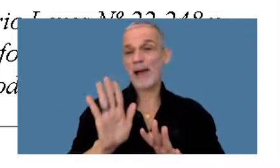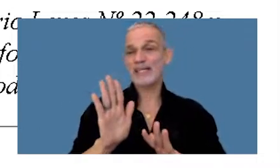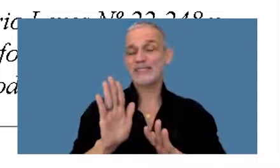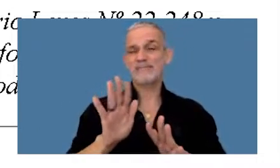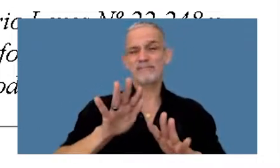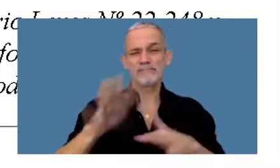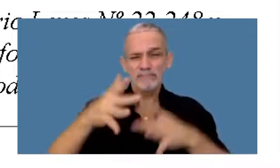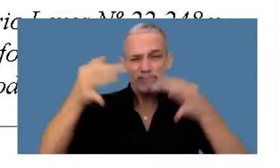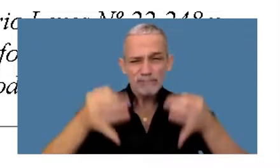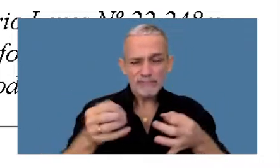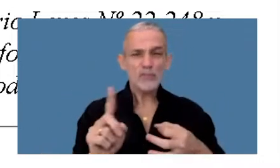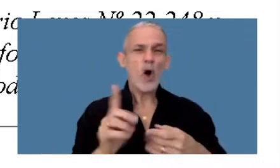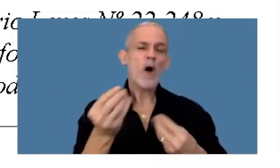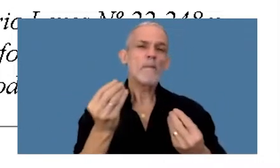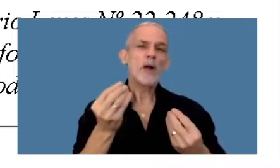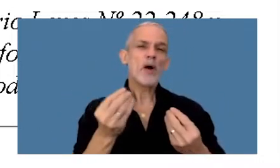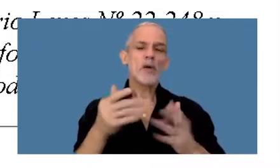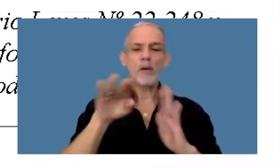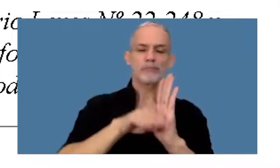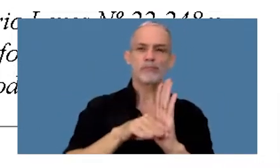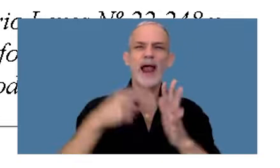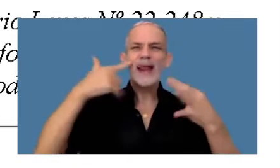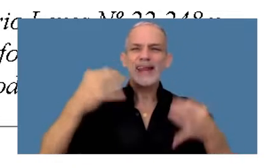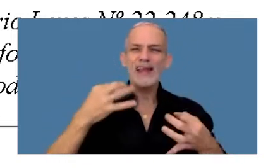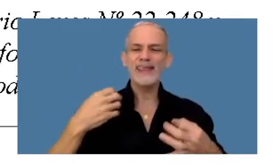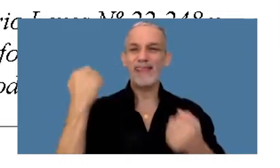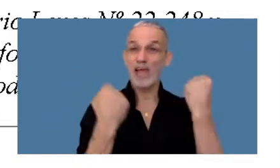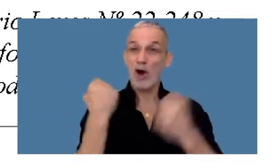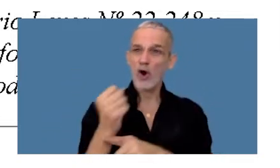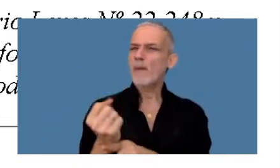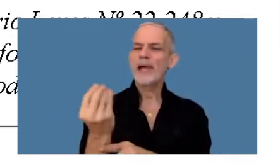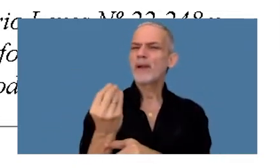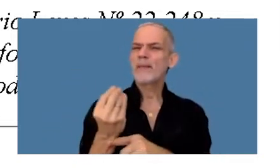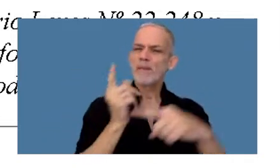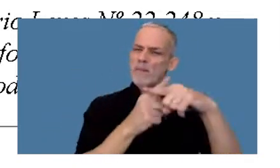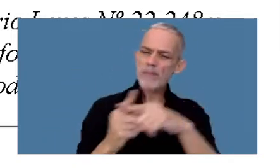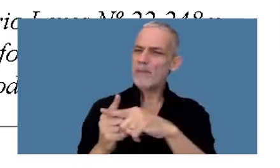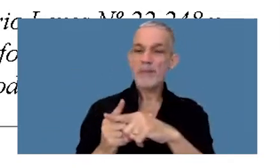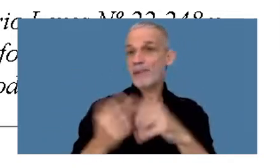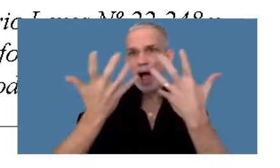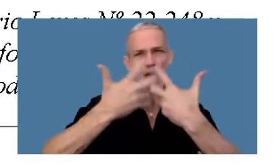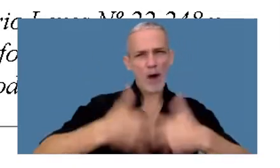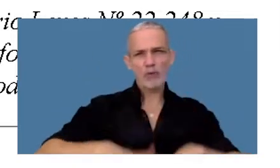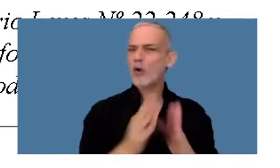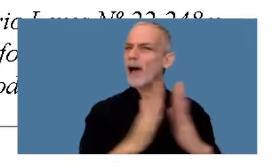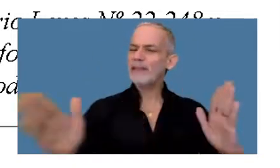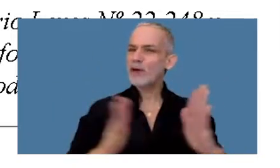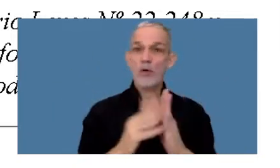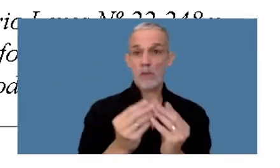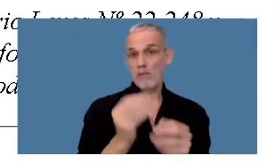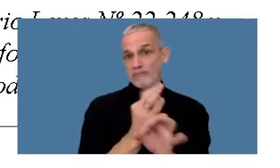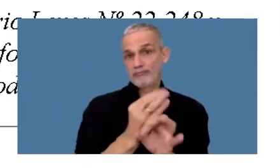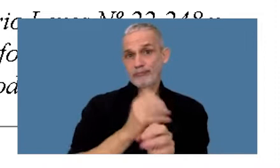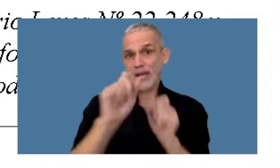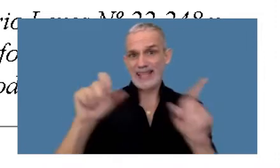relativa, que aplica el principio de realidad económica para determinar de oficio, de acuerdo al tipo de